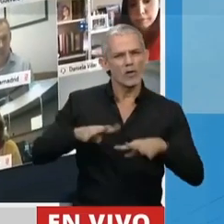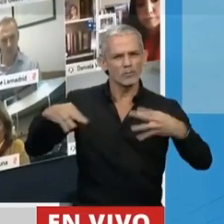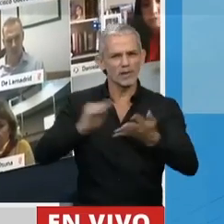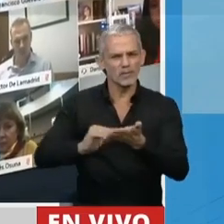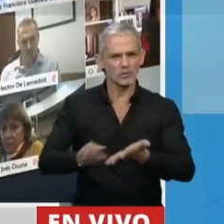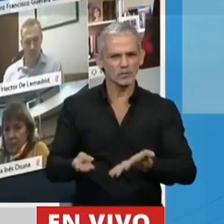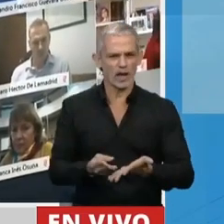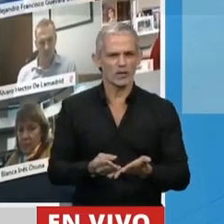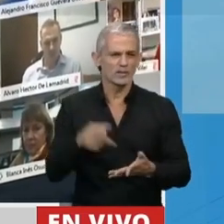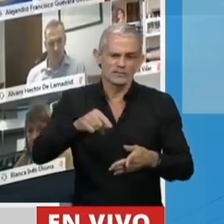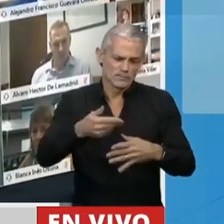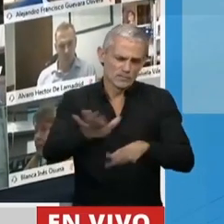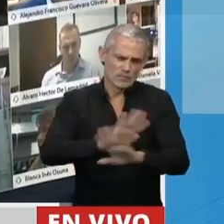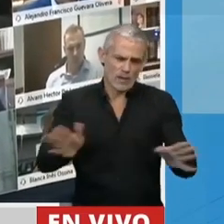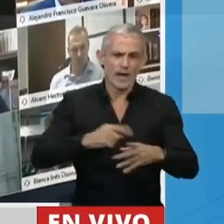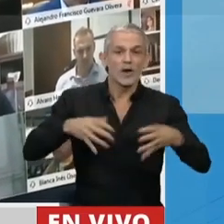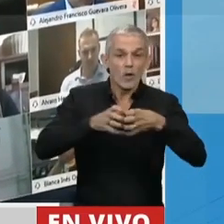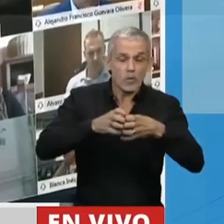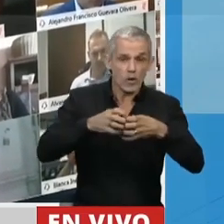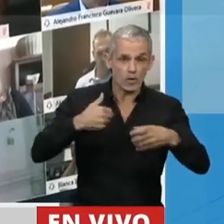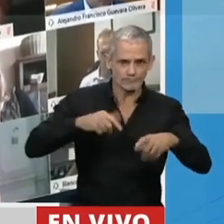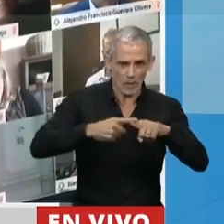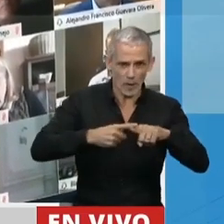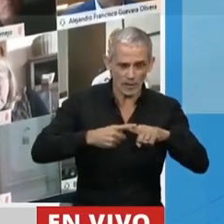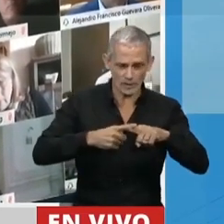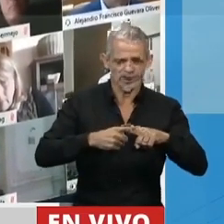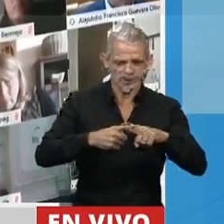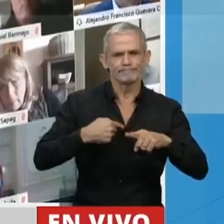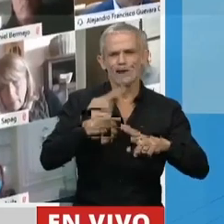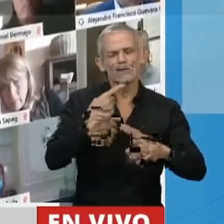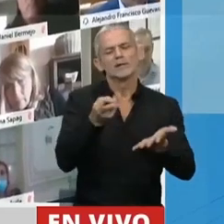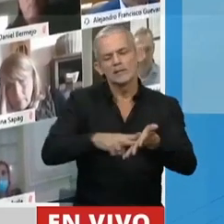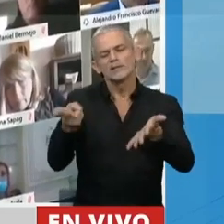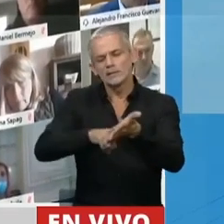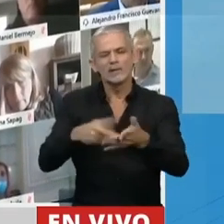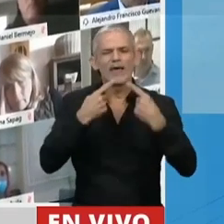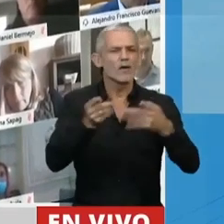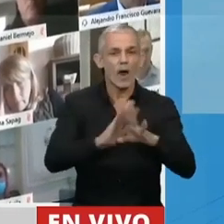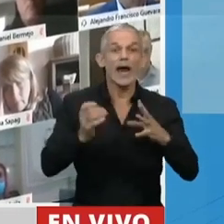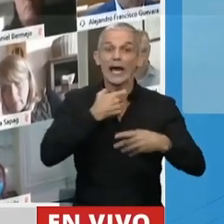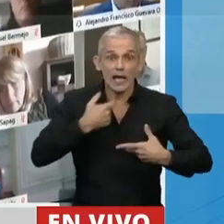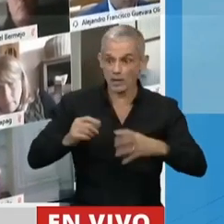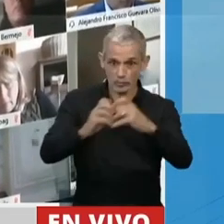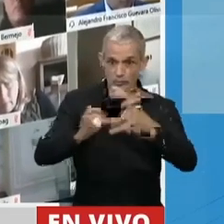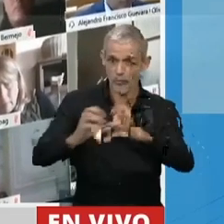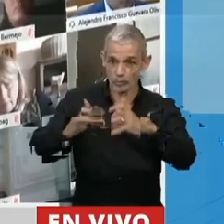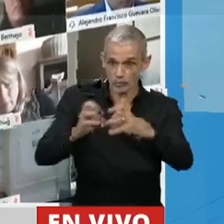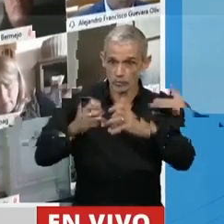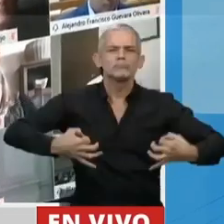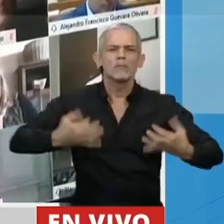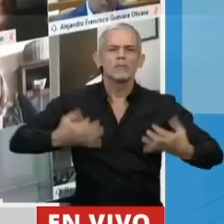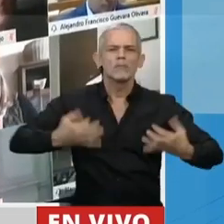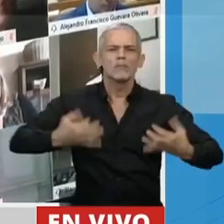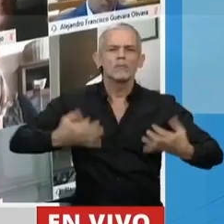Esto se tiene que terminar. Nuestro bloque y nuestro interbloque han dicho repetidamente que queremos sesionar como corresponde,